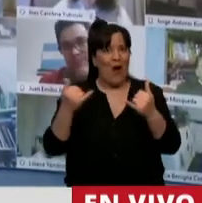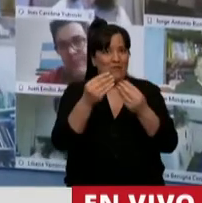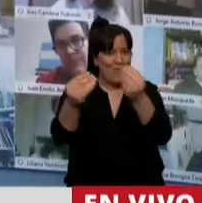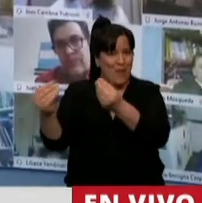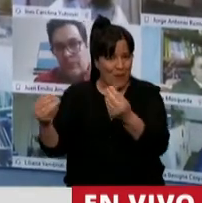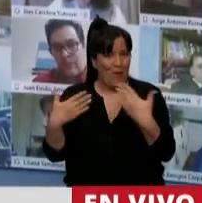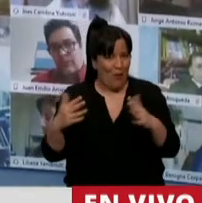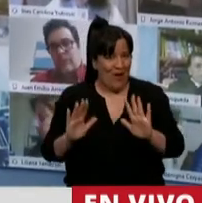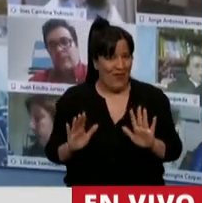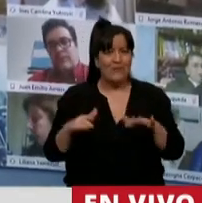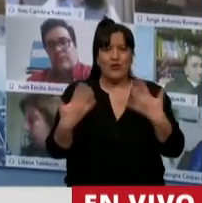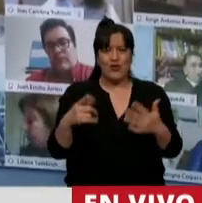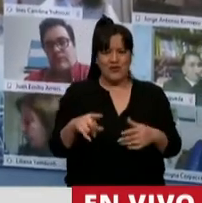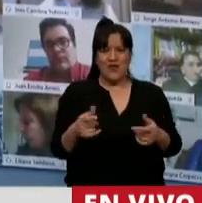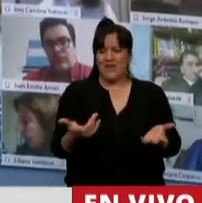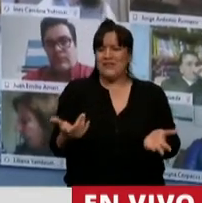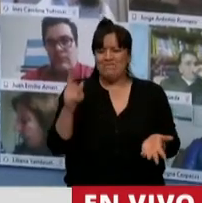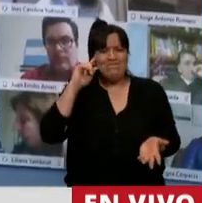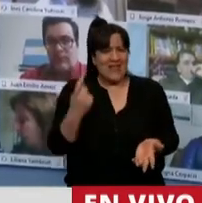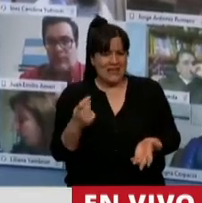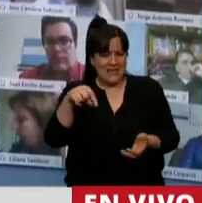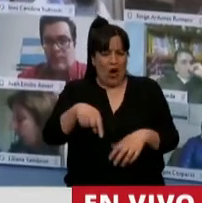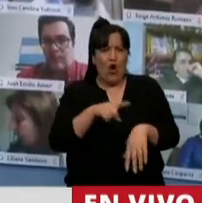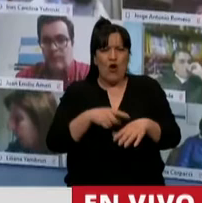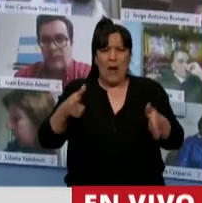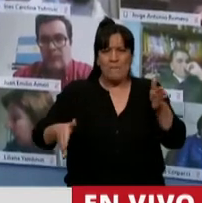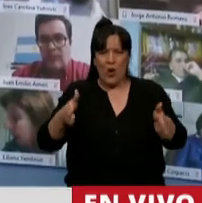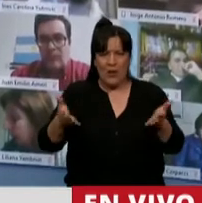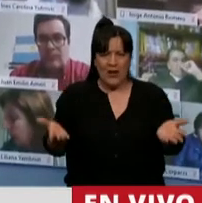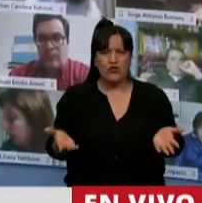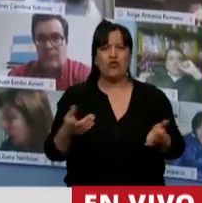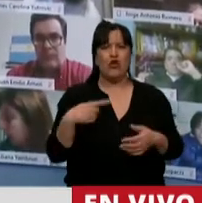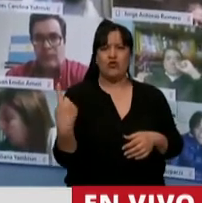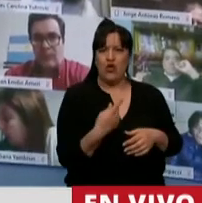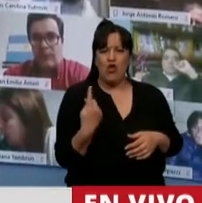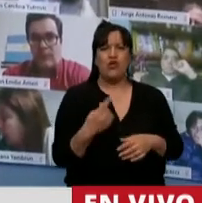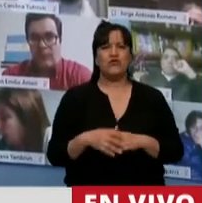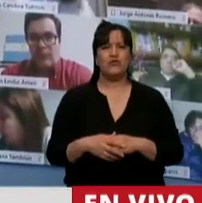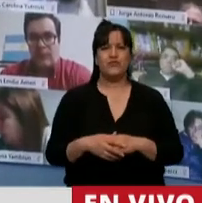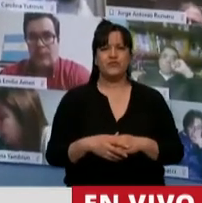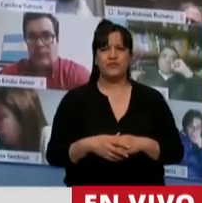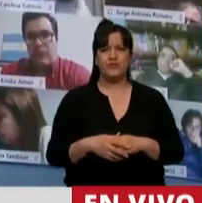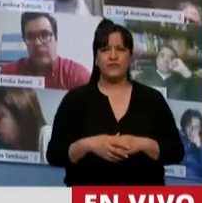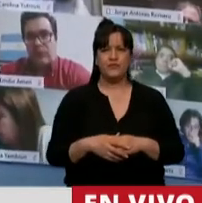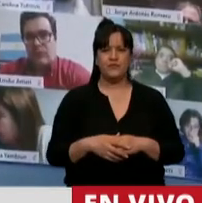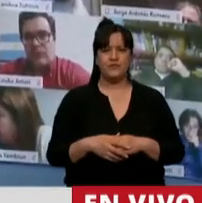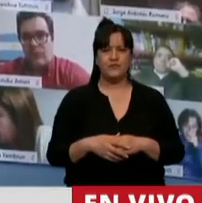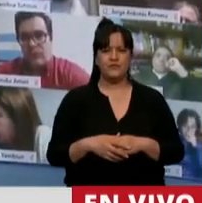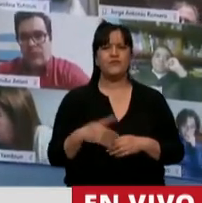Entonces, da mucha tristeza que en un marco como este, donde venimos de tener que